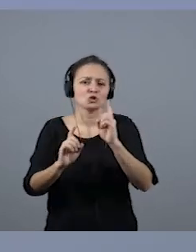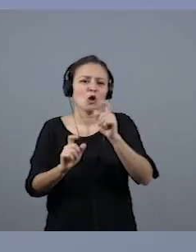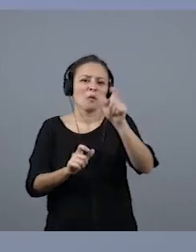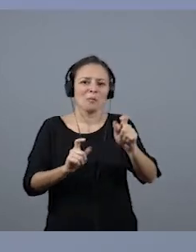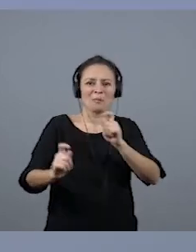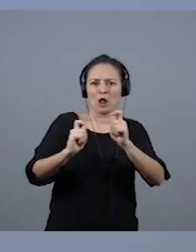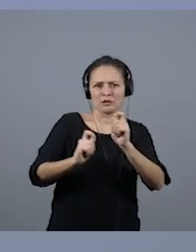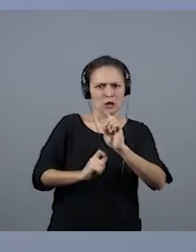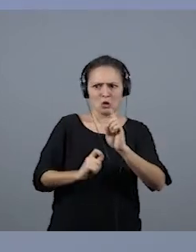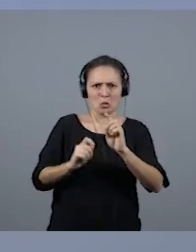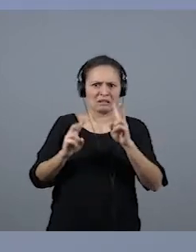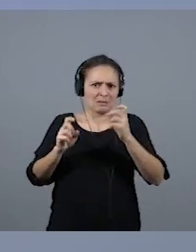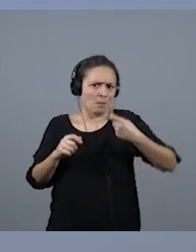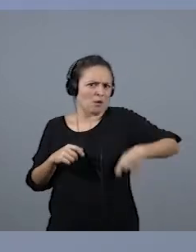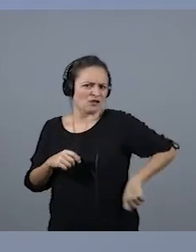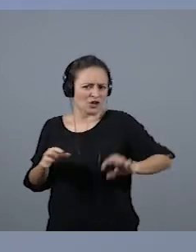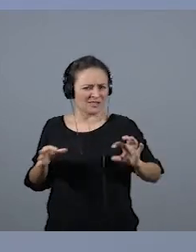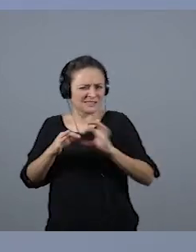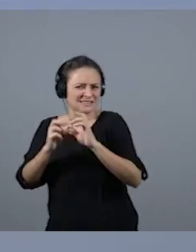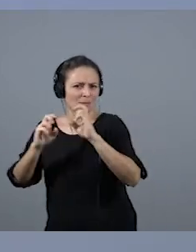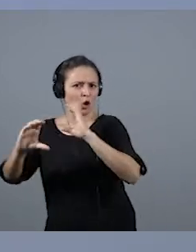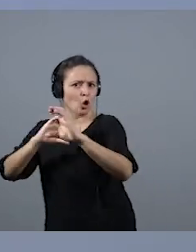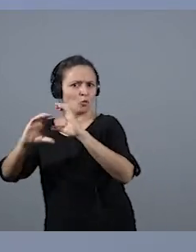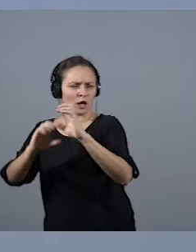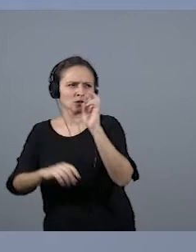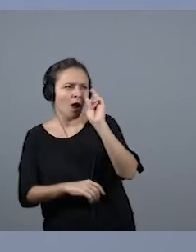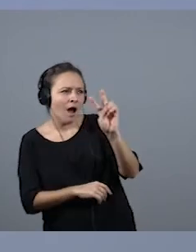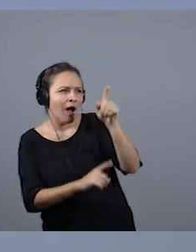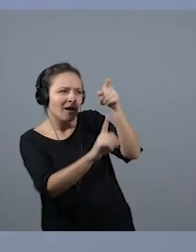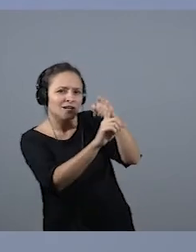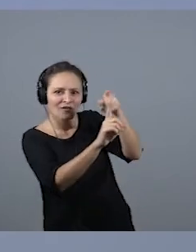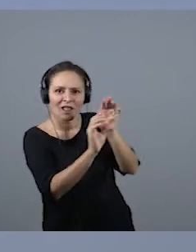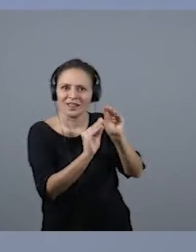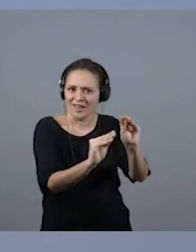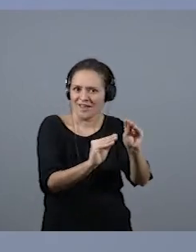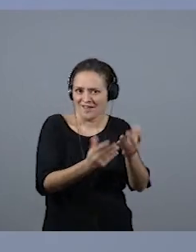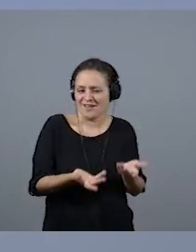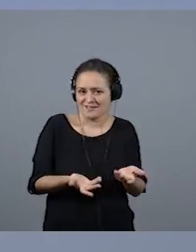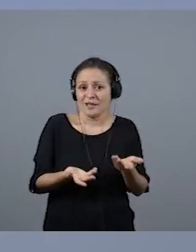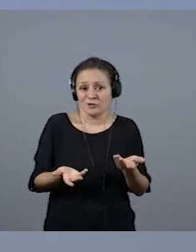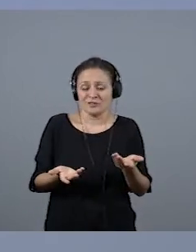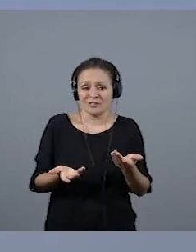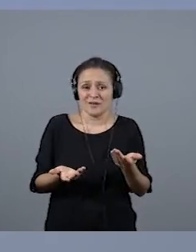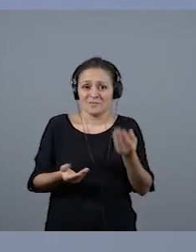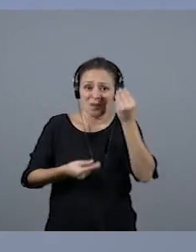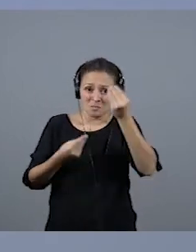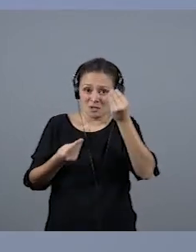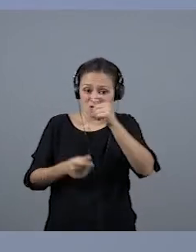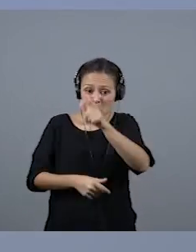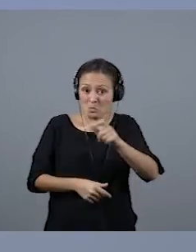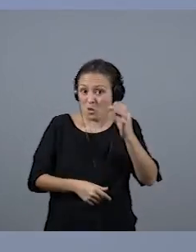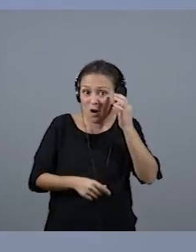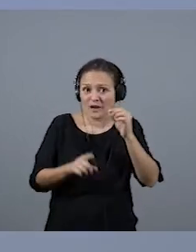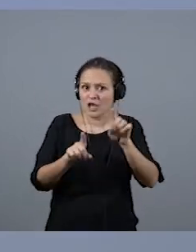que el resto de profesionales que estaban en el mundo de la comunicación han seguido a sus pasos. Yo creo que las mujeres tienen que tener un